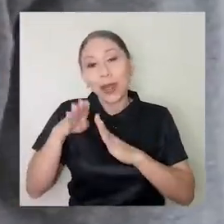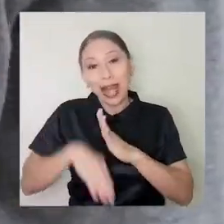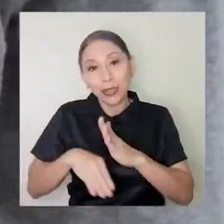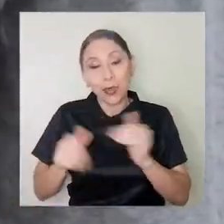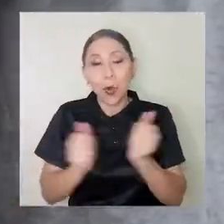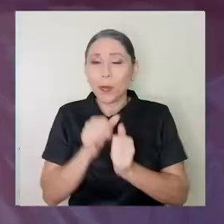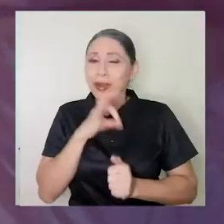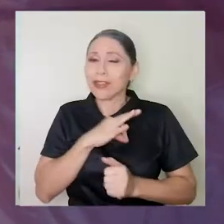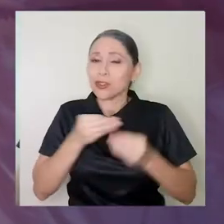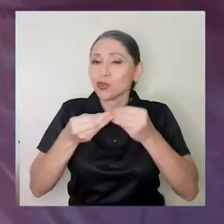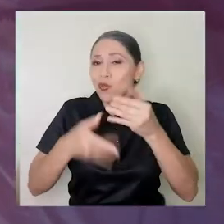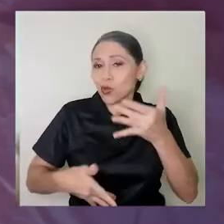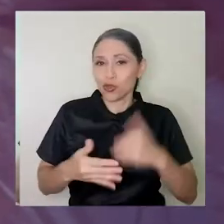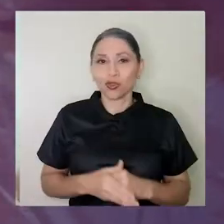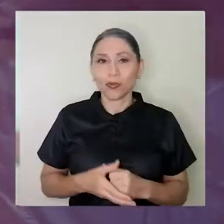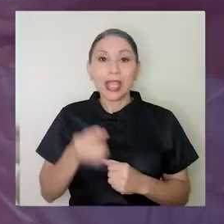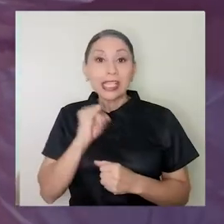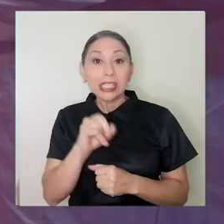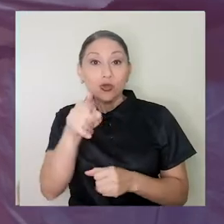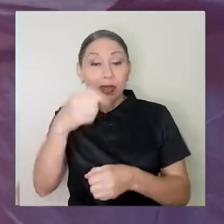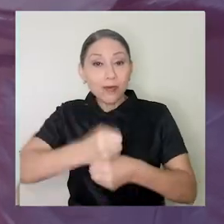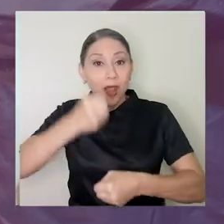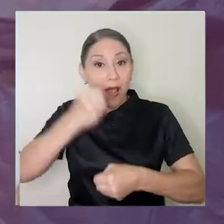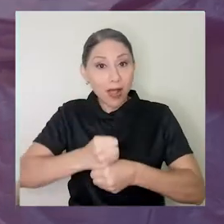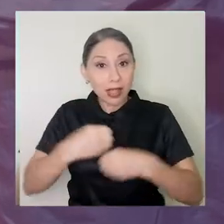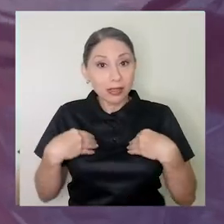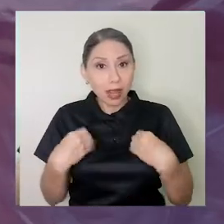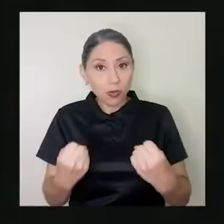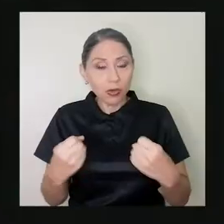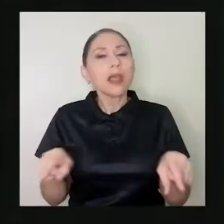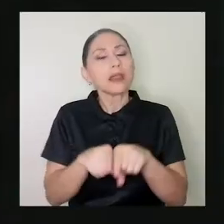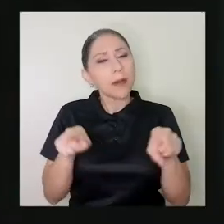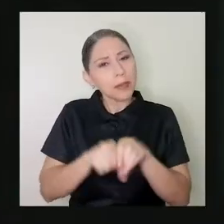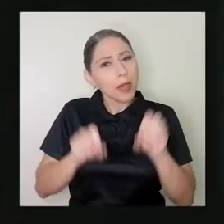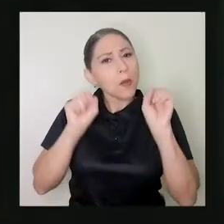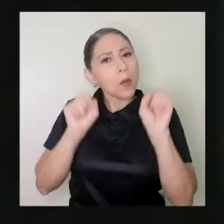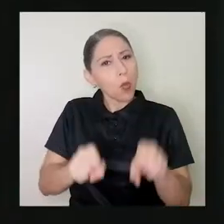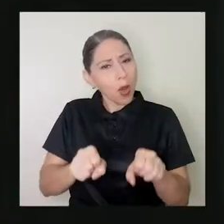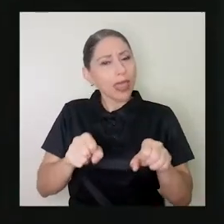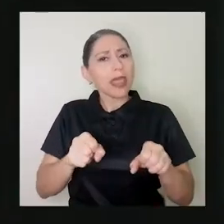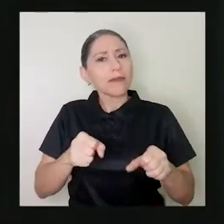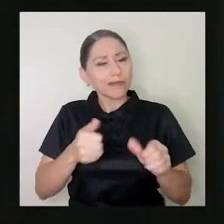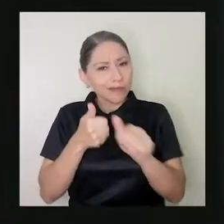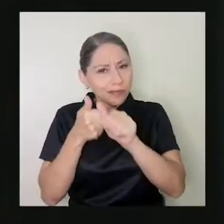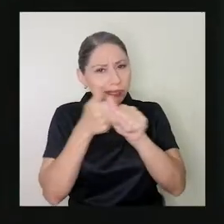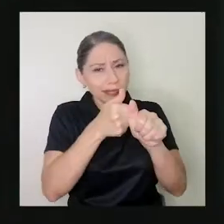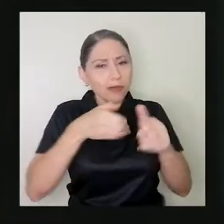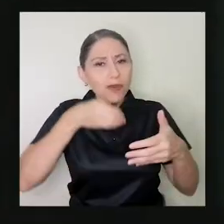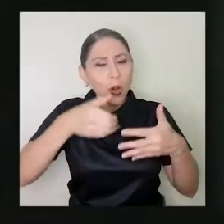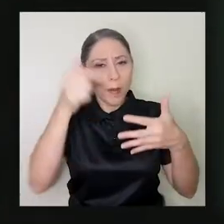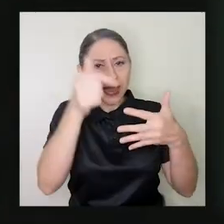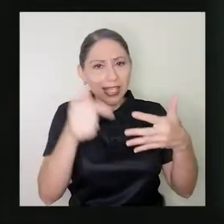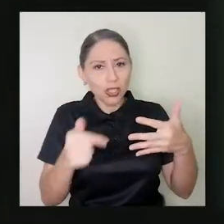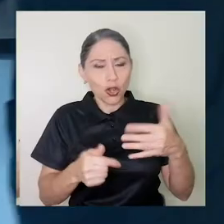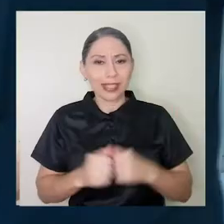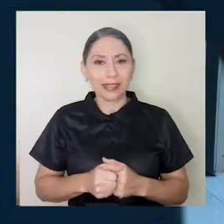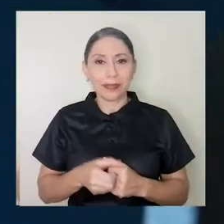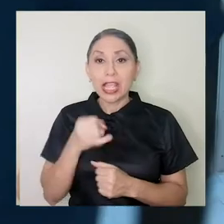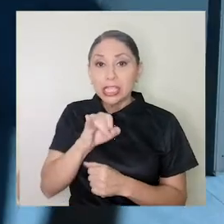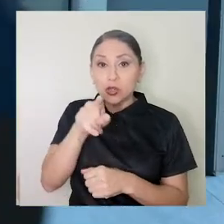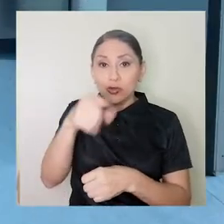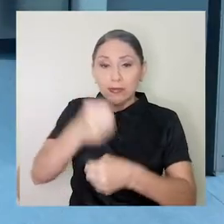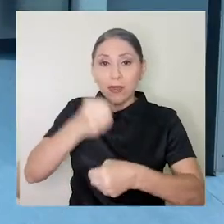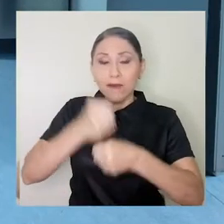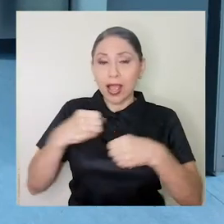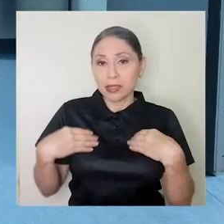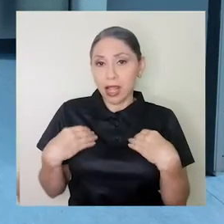beneficios. Y si usted forma parte del personal de salud, también puede seguir estas recomendaciones. Si es